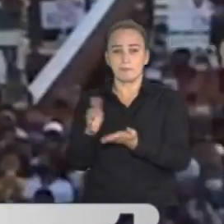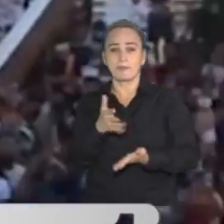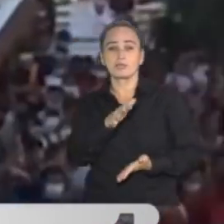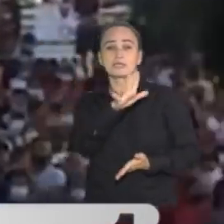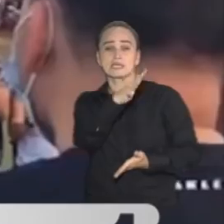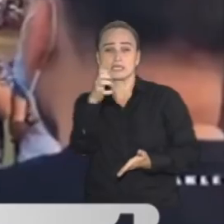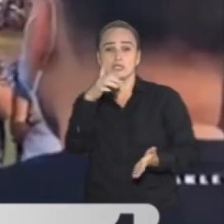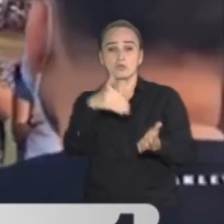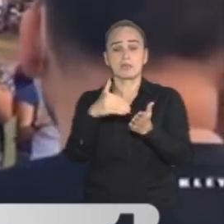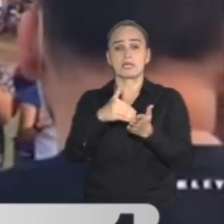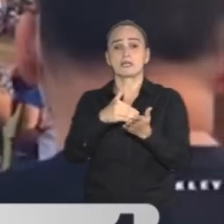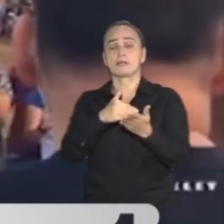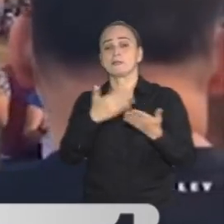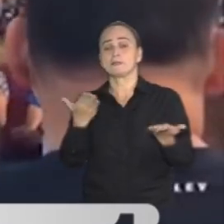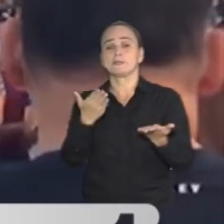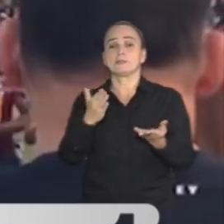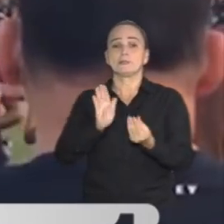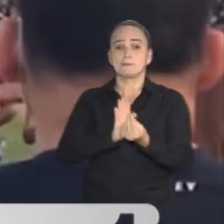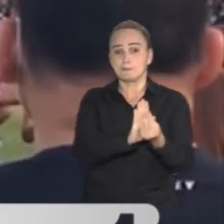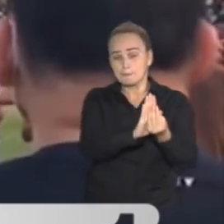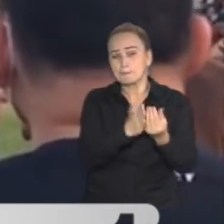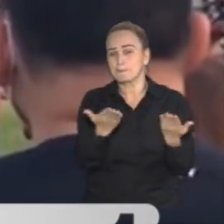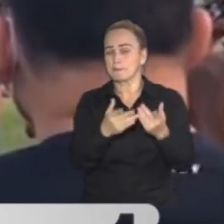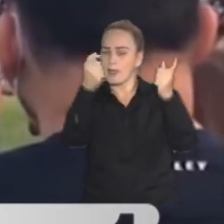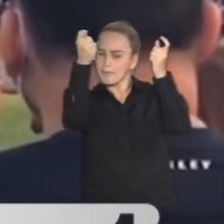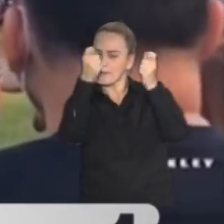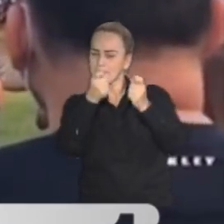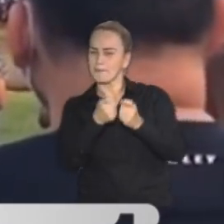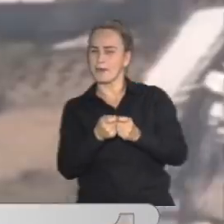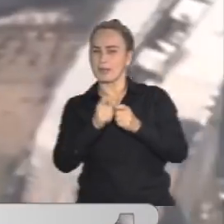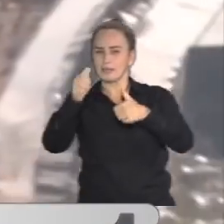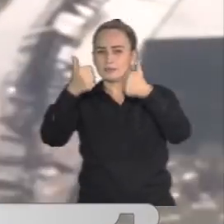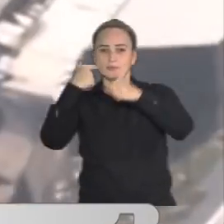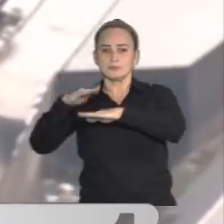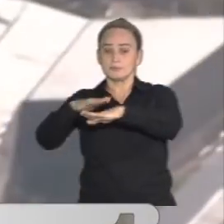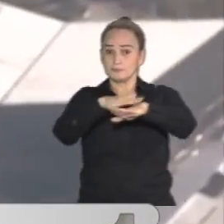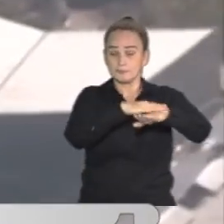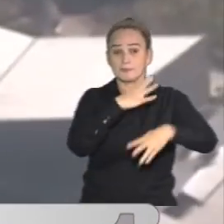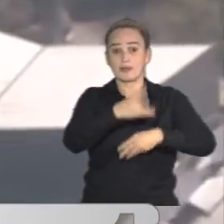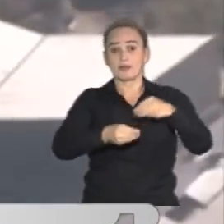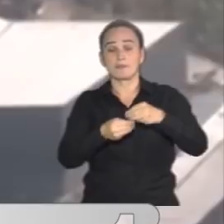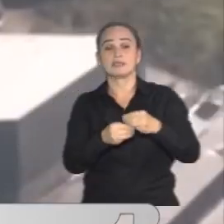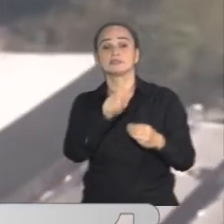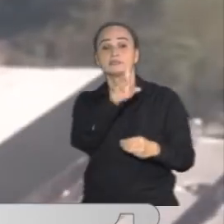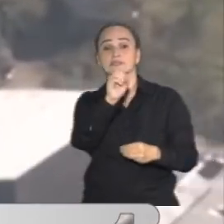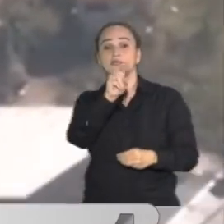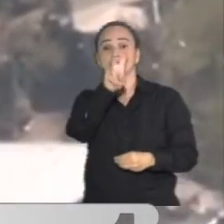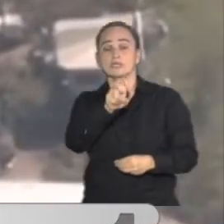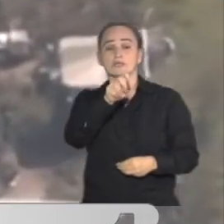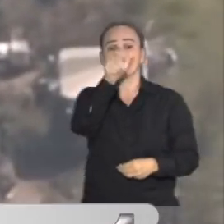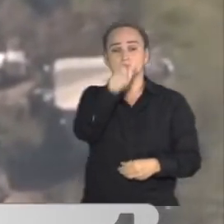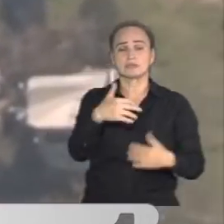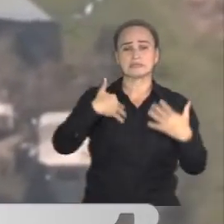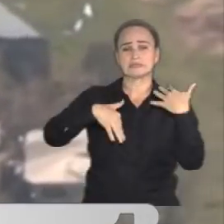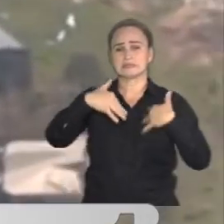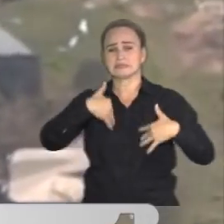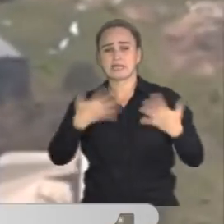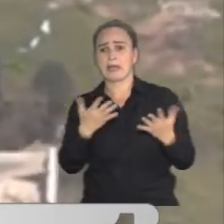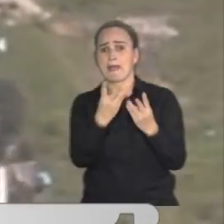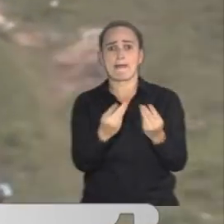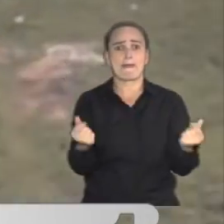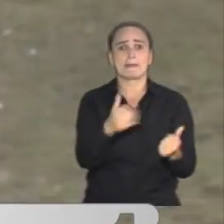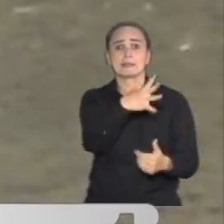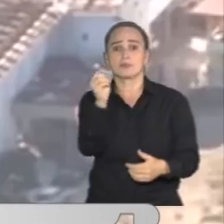500.000 desplazados, según el último balance de las autoridades. Además, hay 107 personas heridas y 50 más